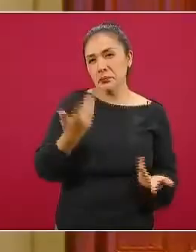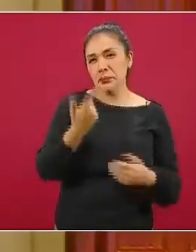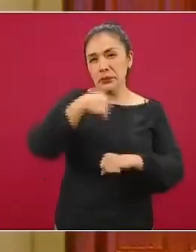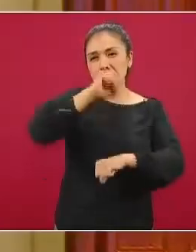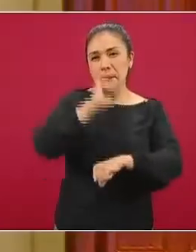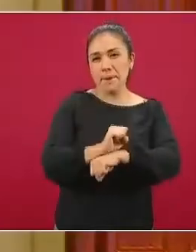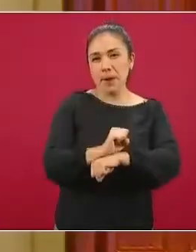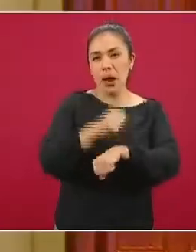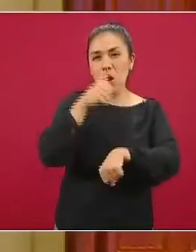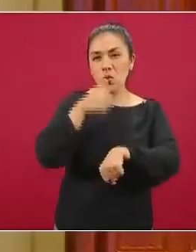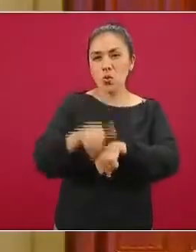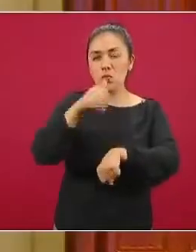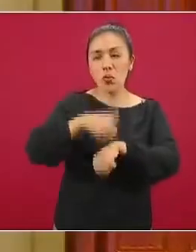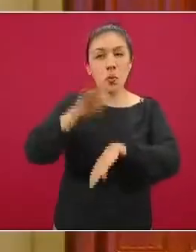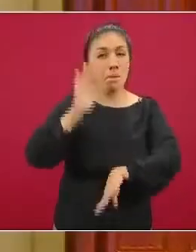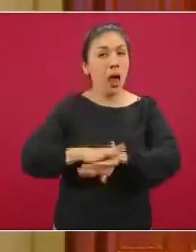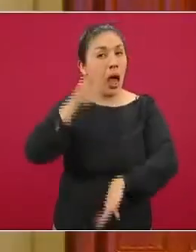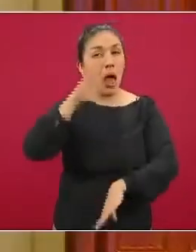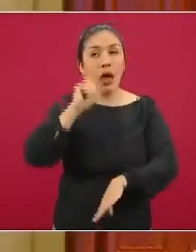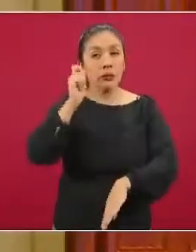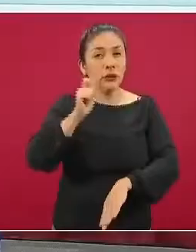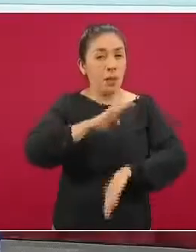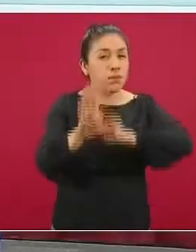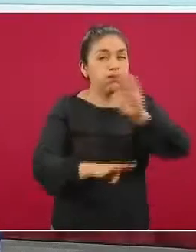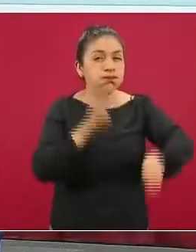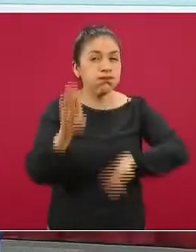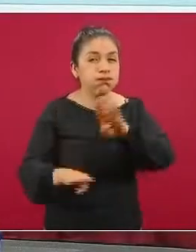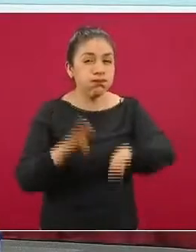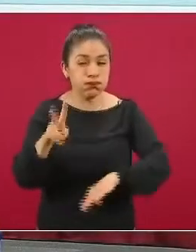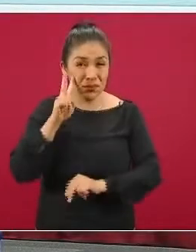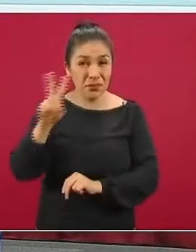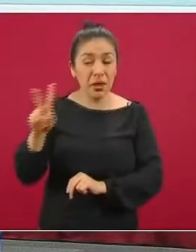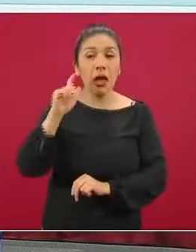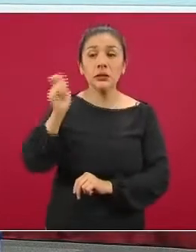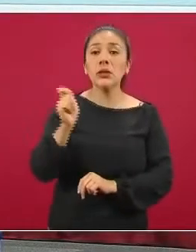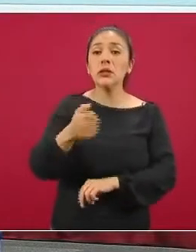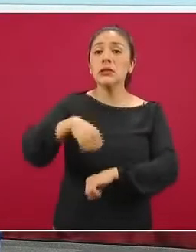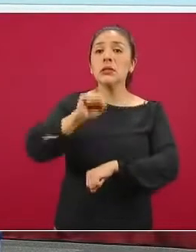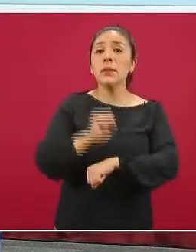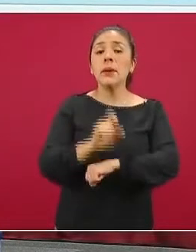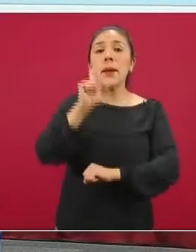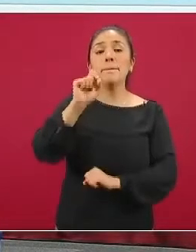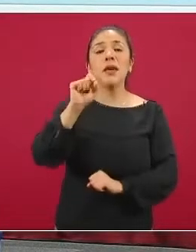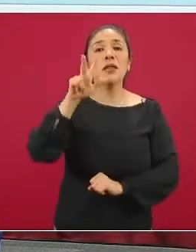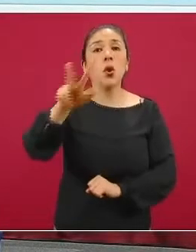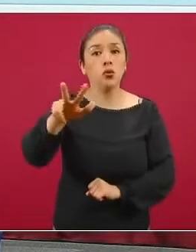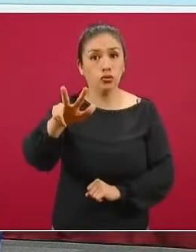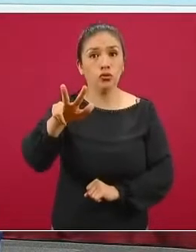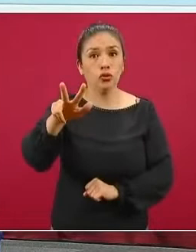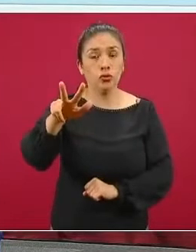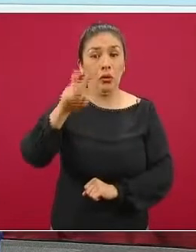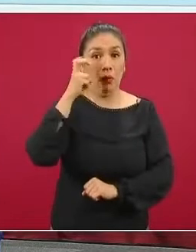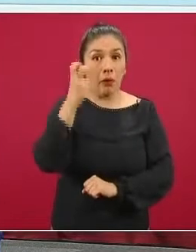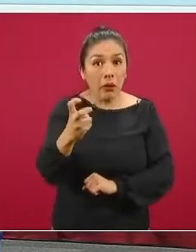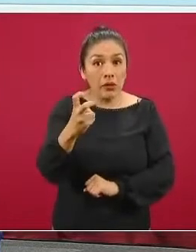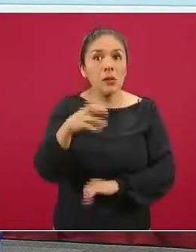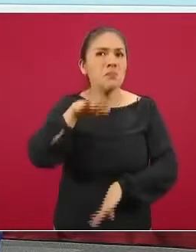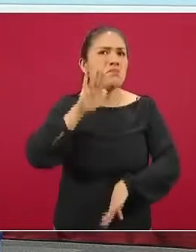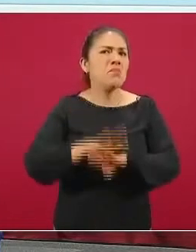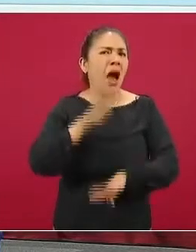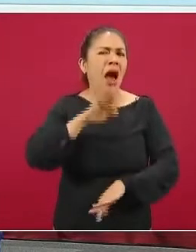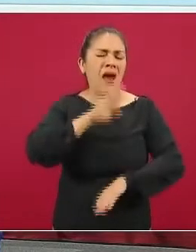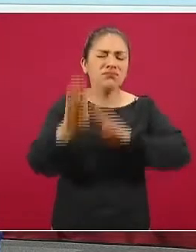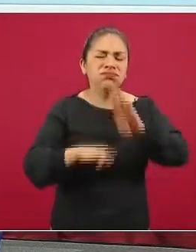semana epidemiológica que más defunciones llegó a tener, esta es precisamente la número veintiocho, en donde ocurrieron